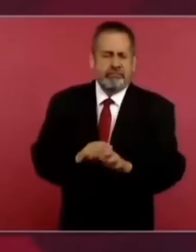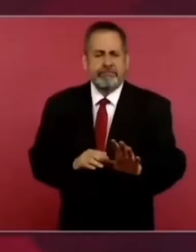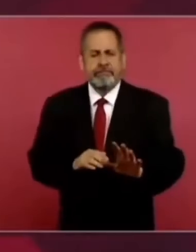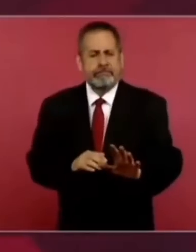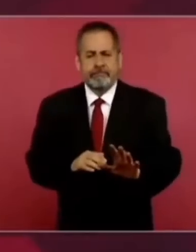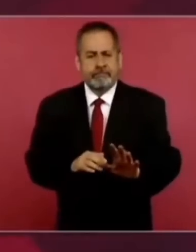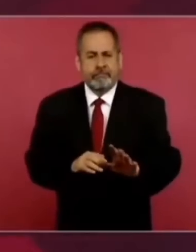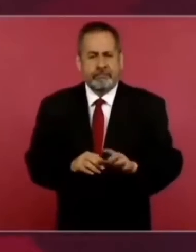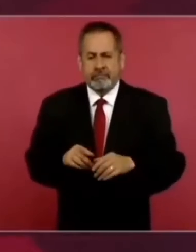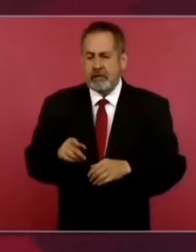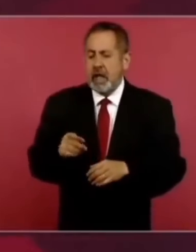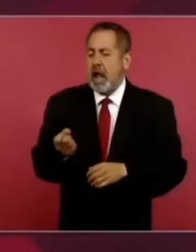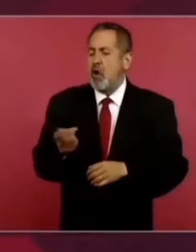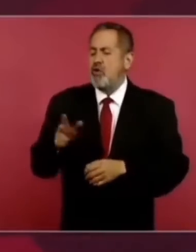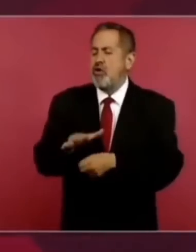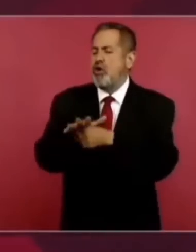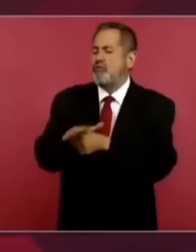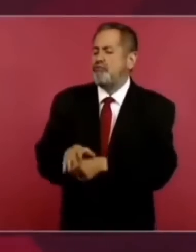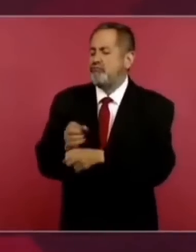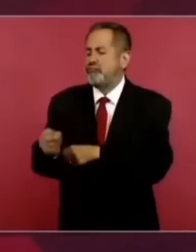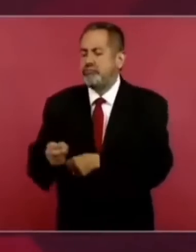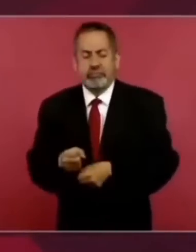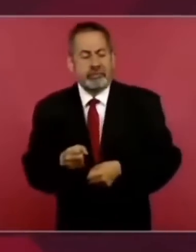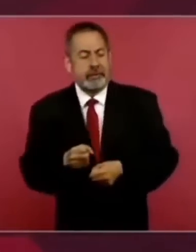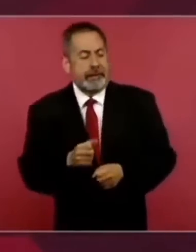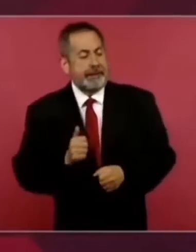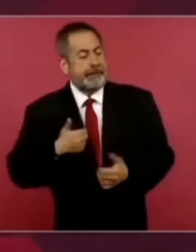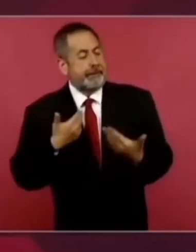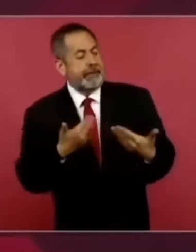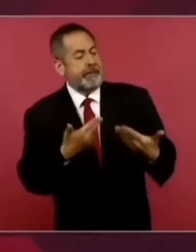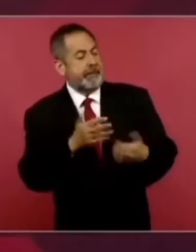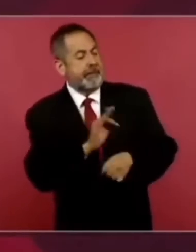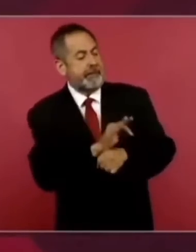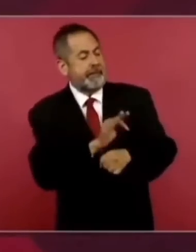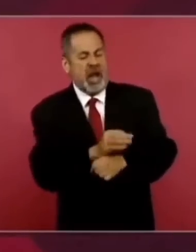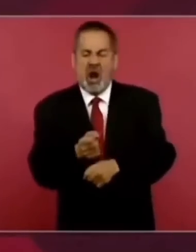contra de unos para favorecer a otros,